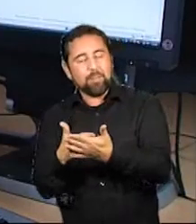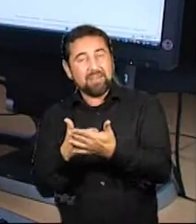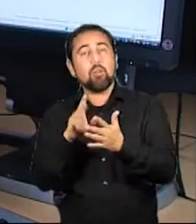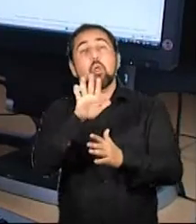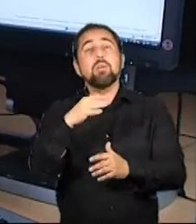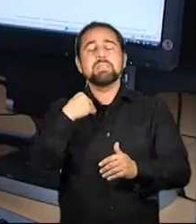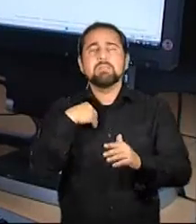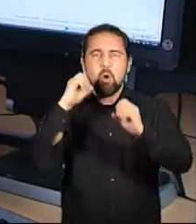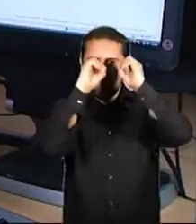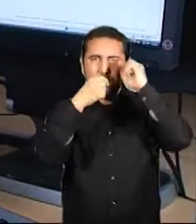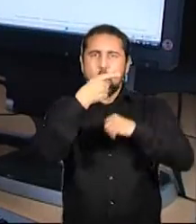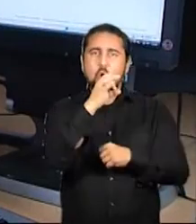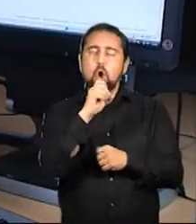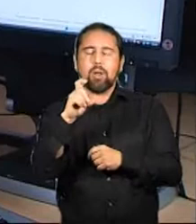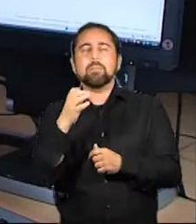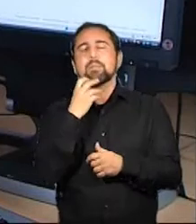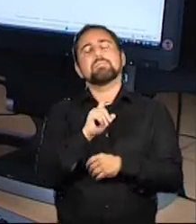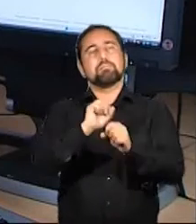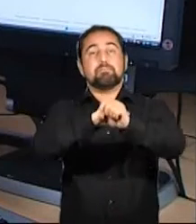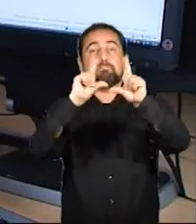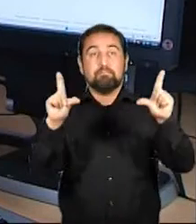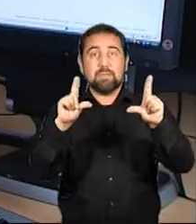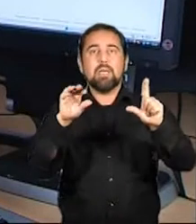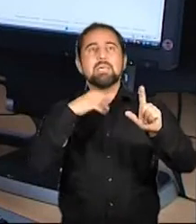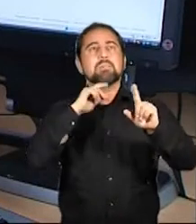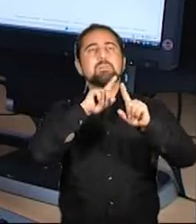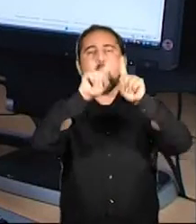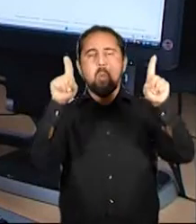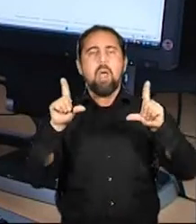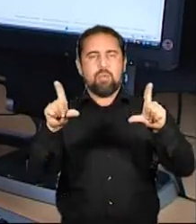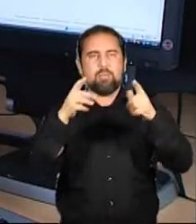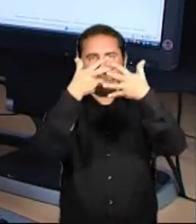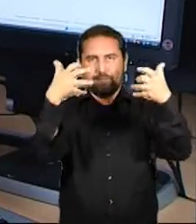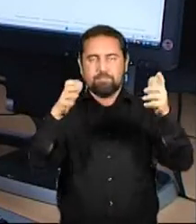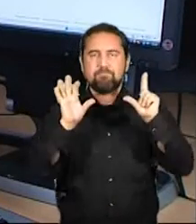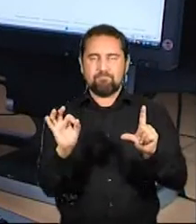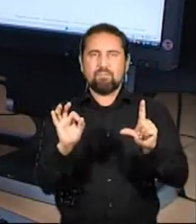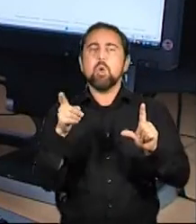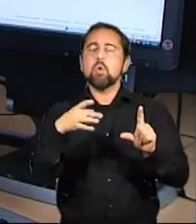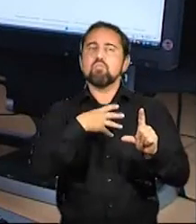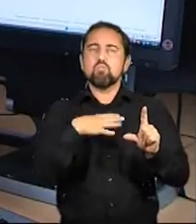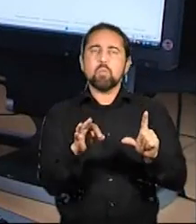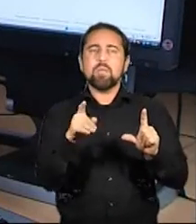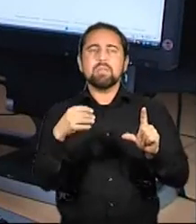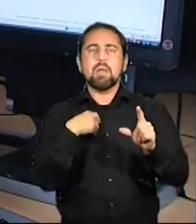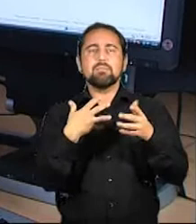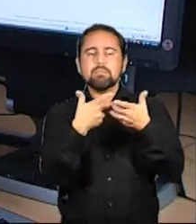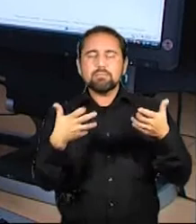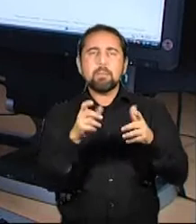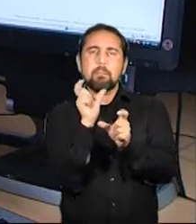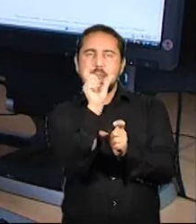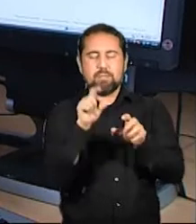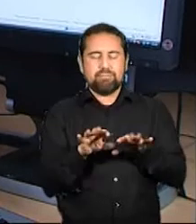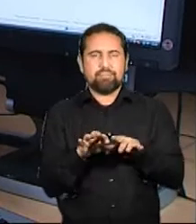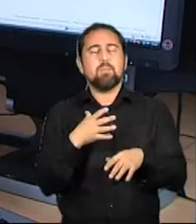En Google, nada más entrar en la página, se te sitúa en el cuadro de edición. En consecuencia, ya puedes introducir ahí los términos a